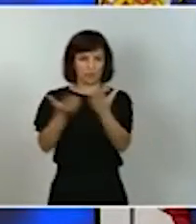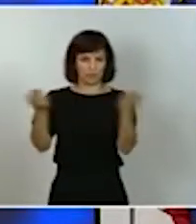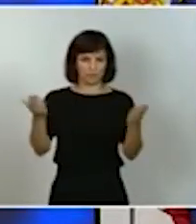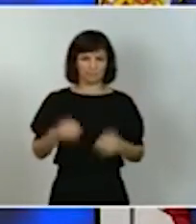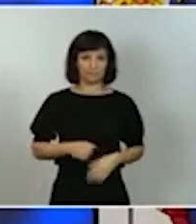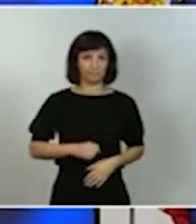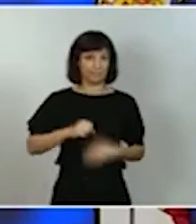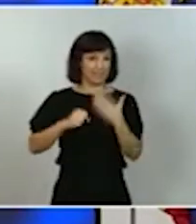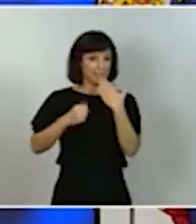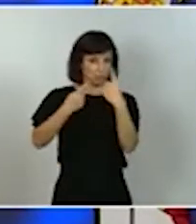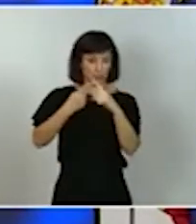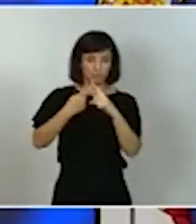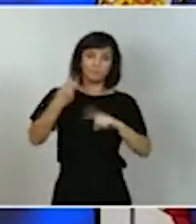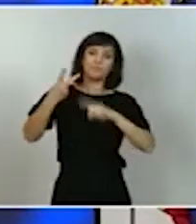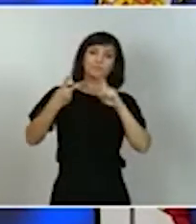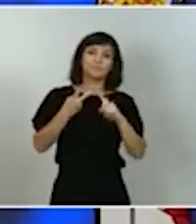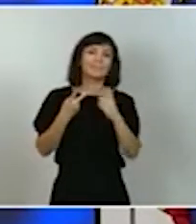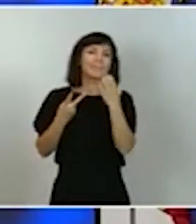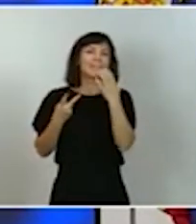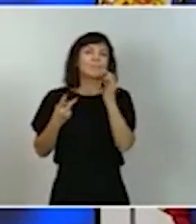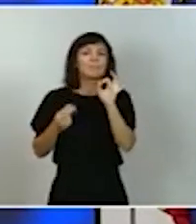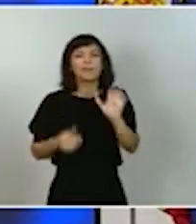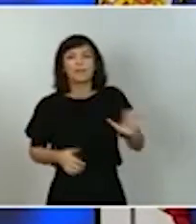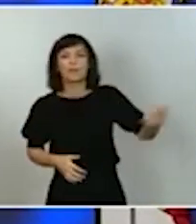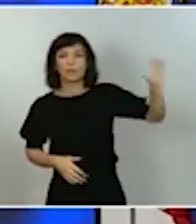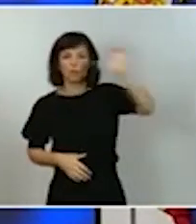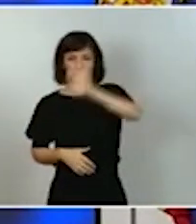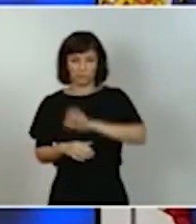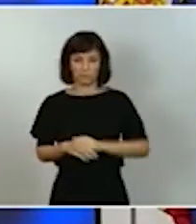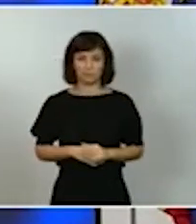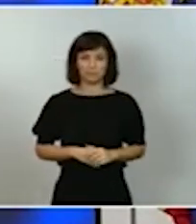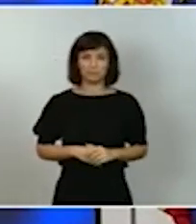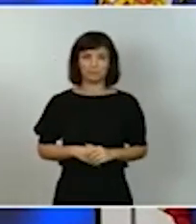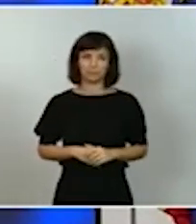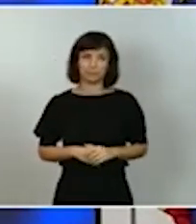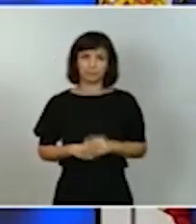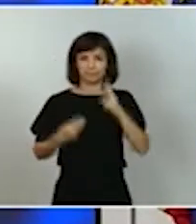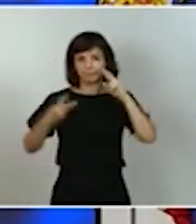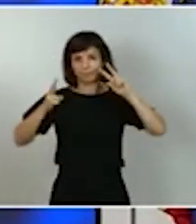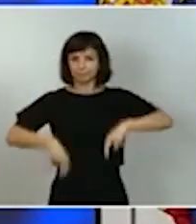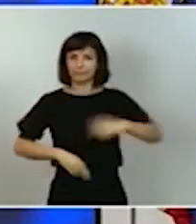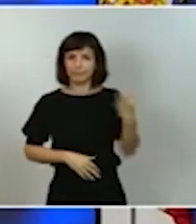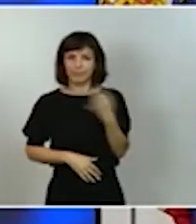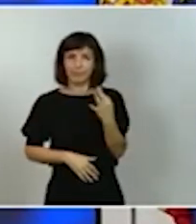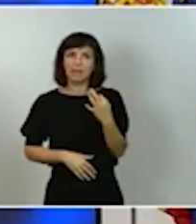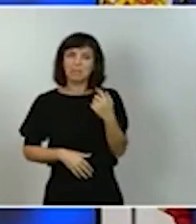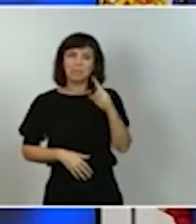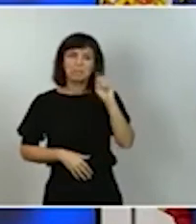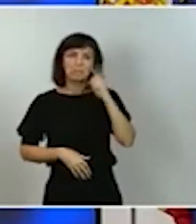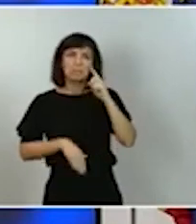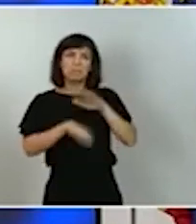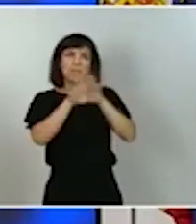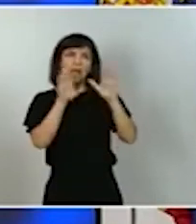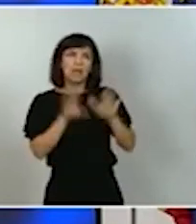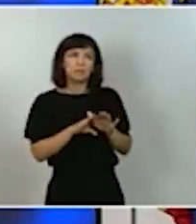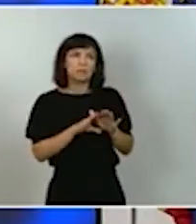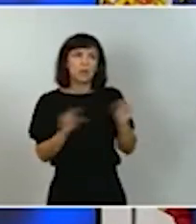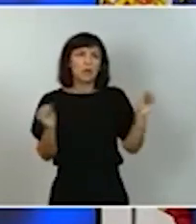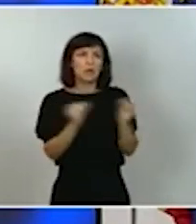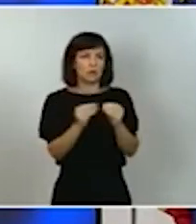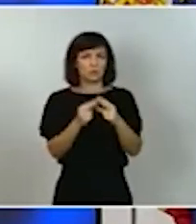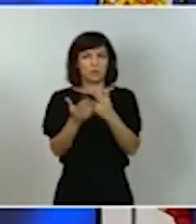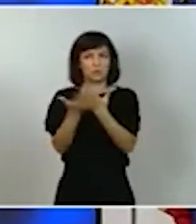el ejemplo de Europa. Europa, tenemos que reconocerlo y creo que, además, es un diagnóstico que podemos compartir con el conjunto de la sociedad española,